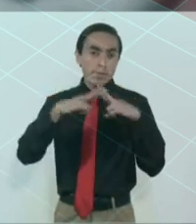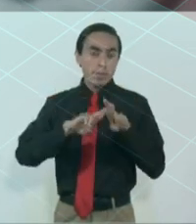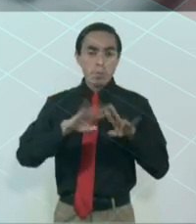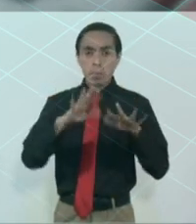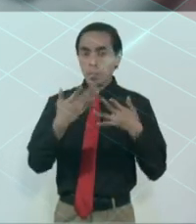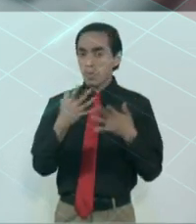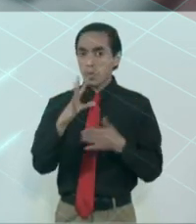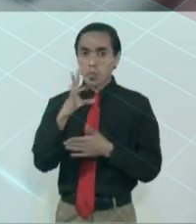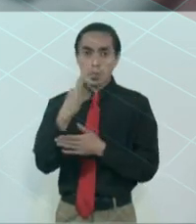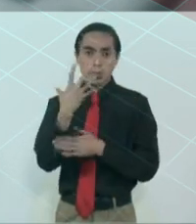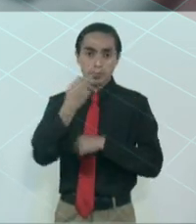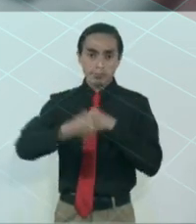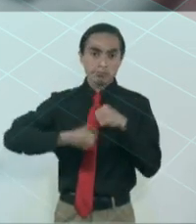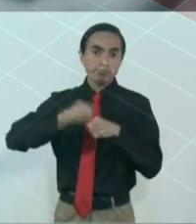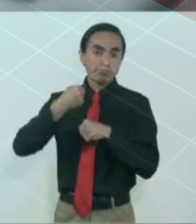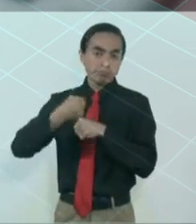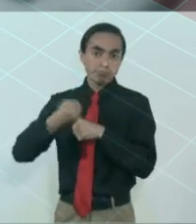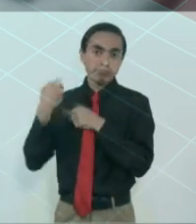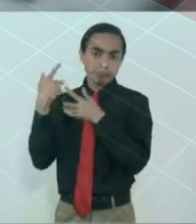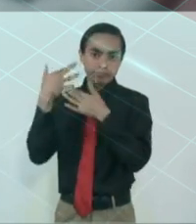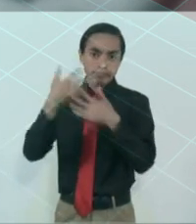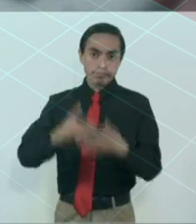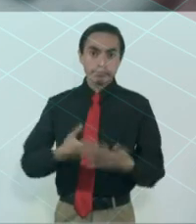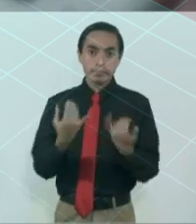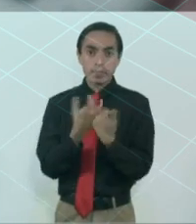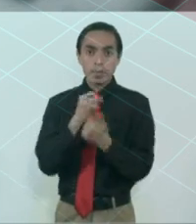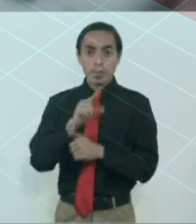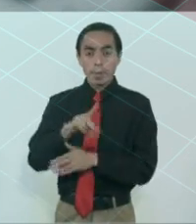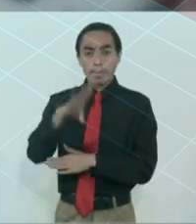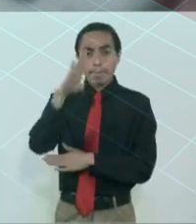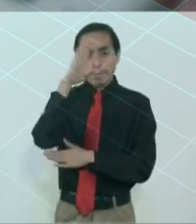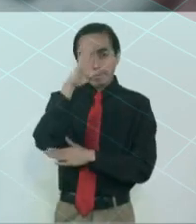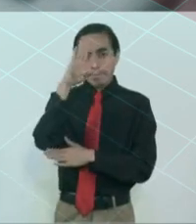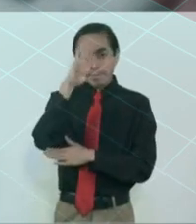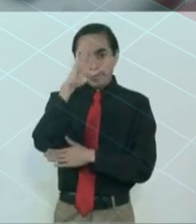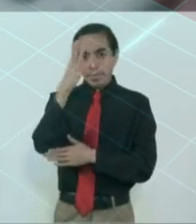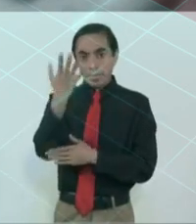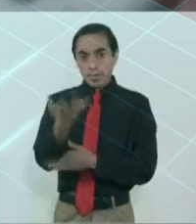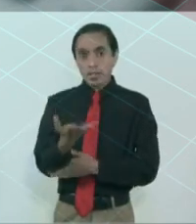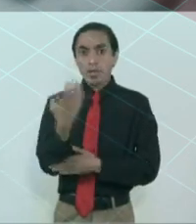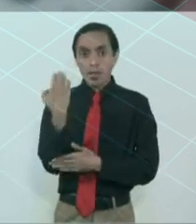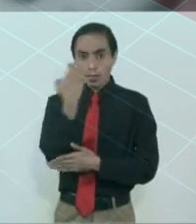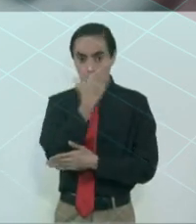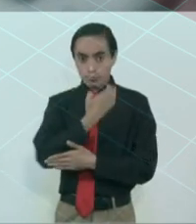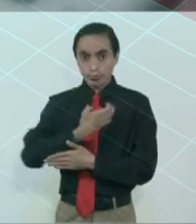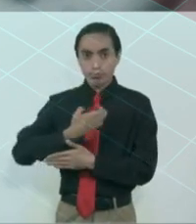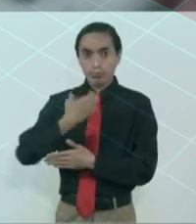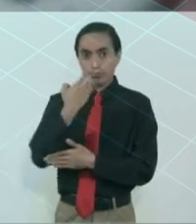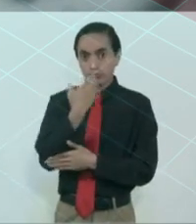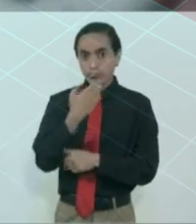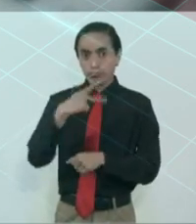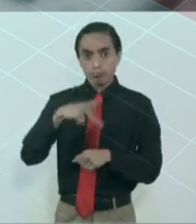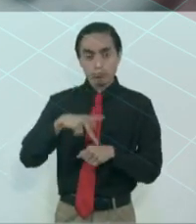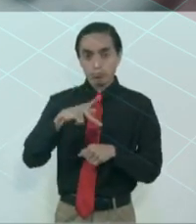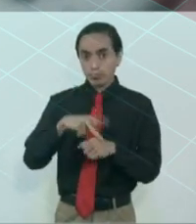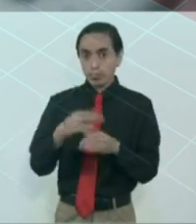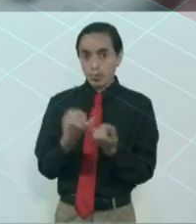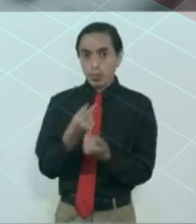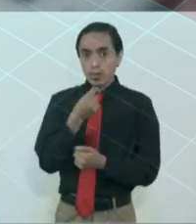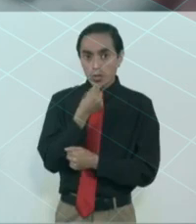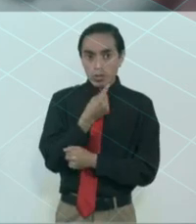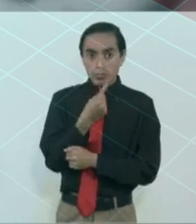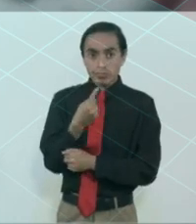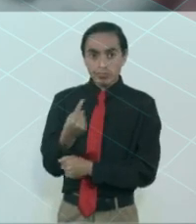no dejo de pensar la importancia que, desde la escuela inicial, se eduque a la niñez